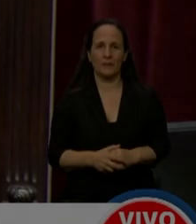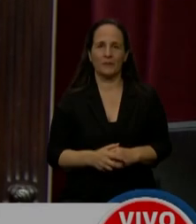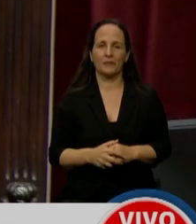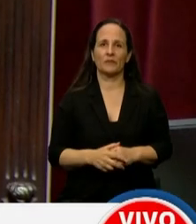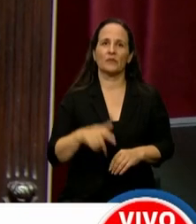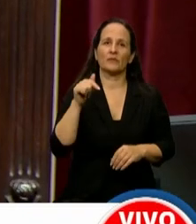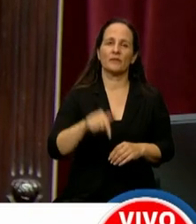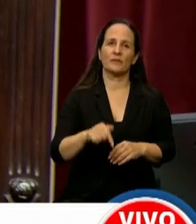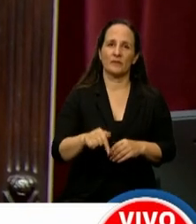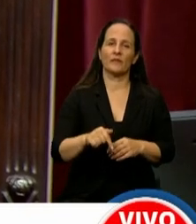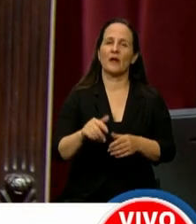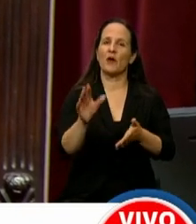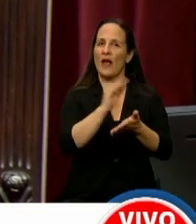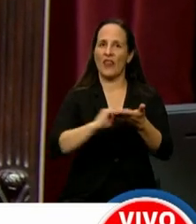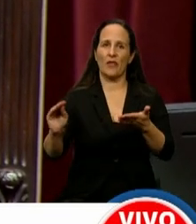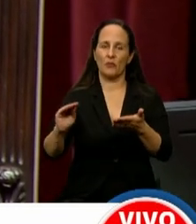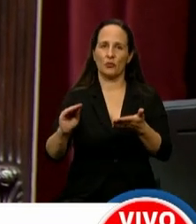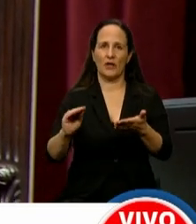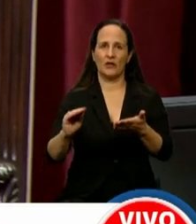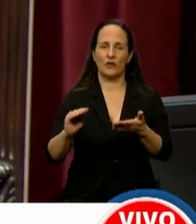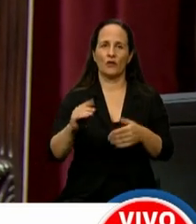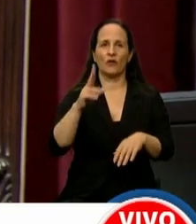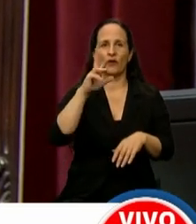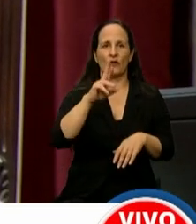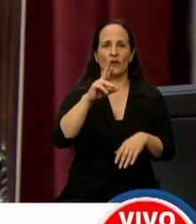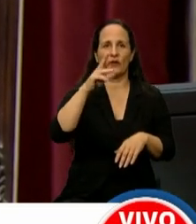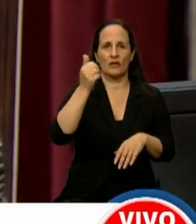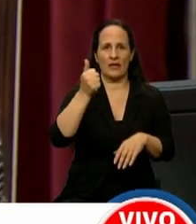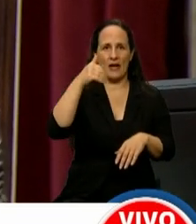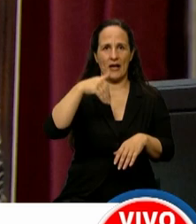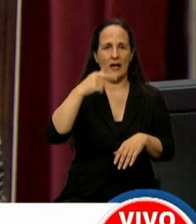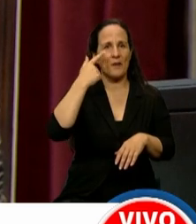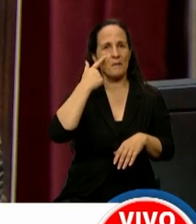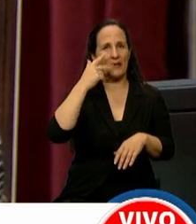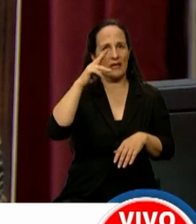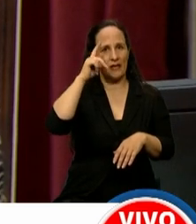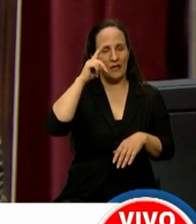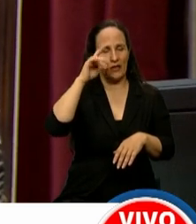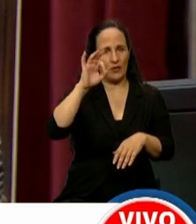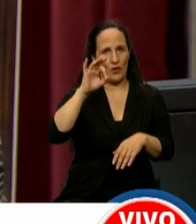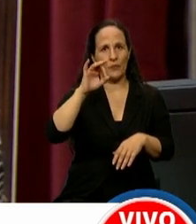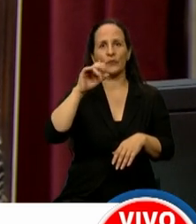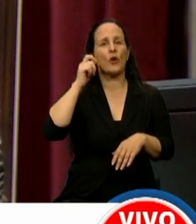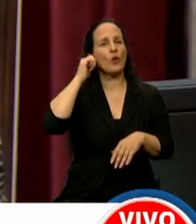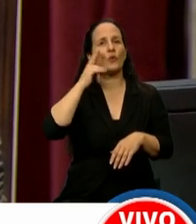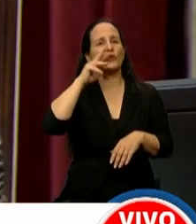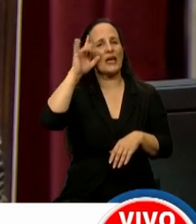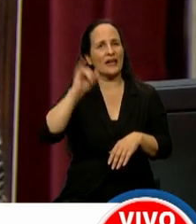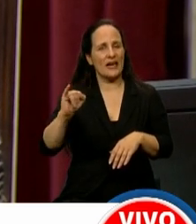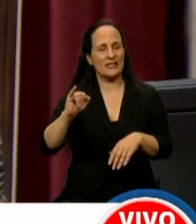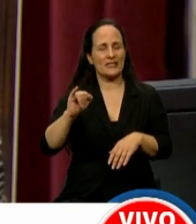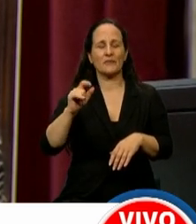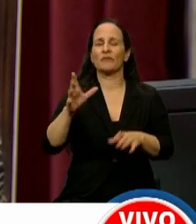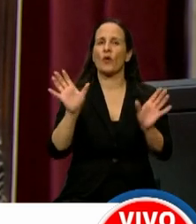Tiene la palabra el diputado Ramiro Gutiérrez, frente de todos, Provincia de Buenos Aires.